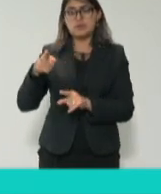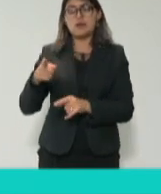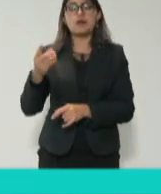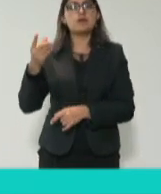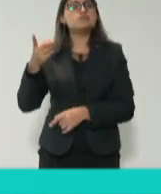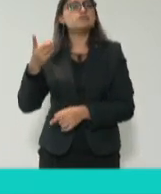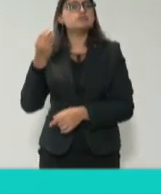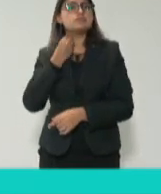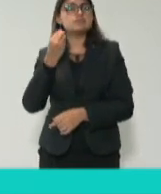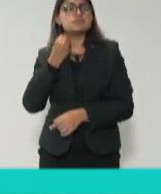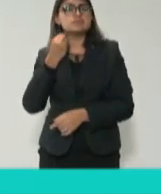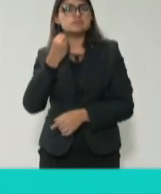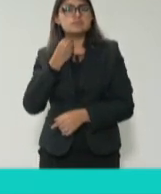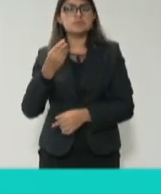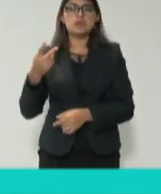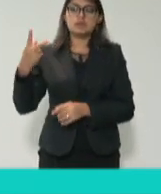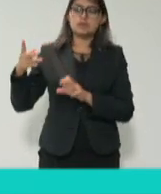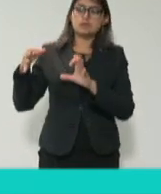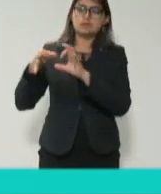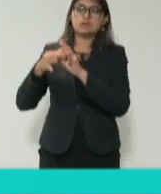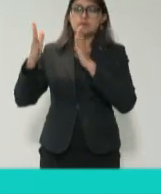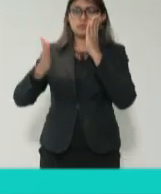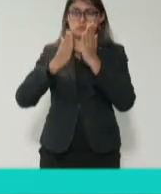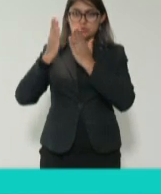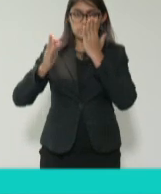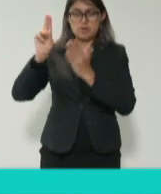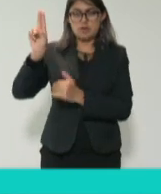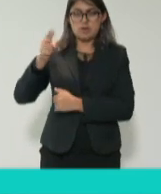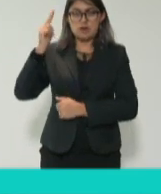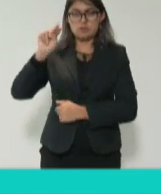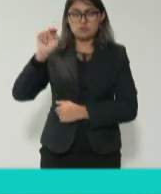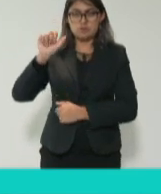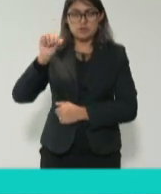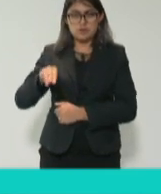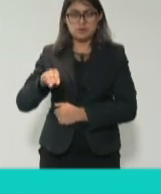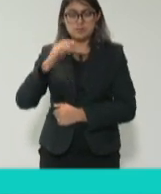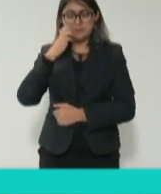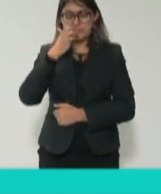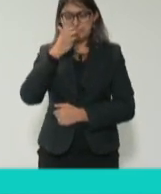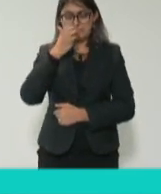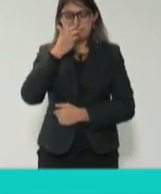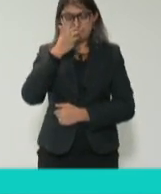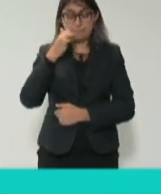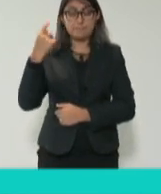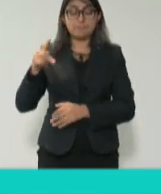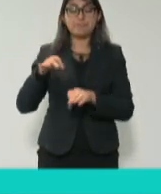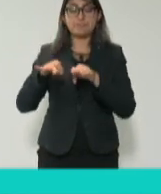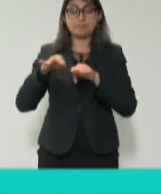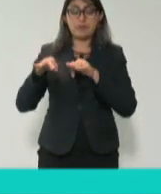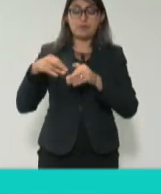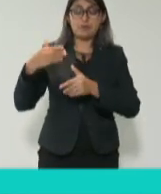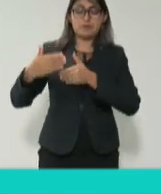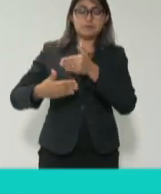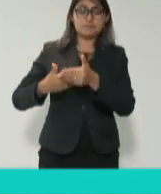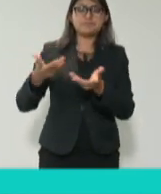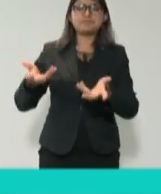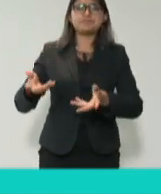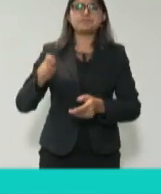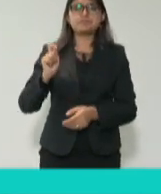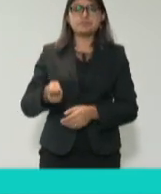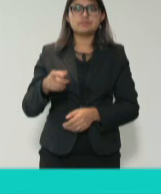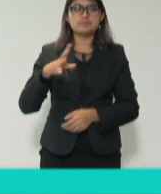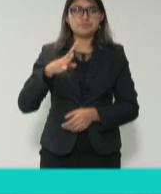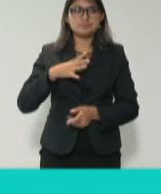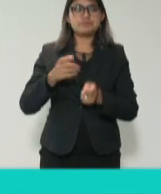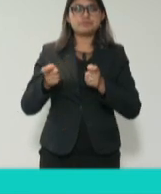miembro de la Barra Mexicana de Colegios de Abogados. Entre su trayectoria profesional se ha desempeñado como Contralora